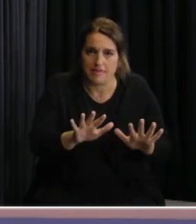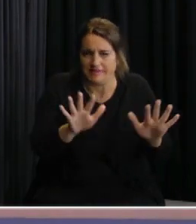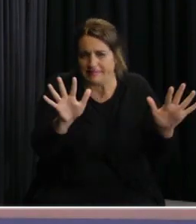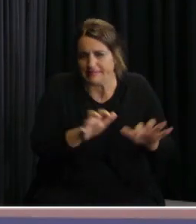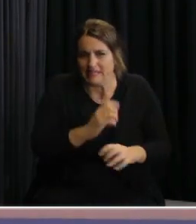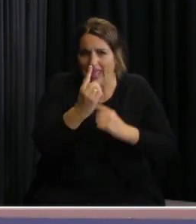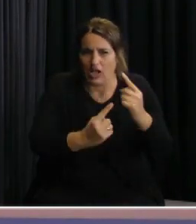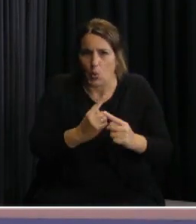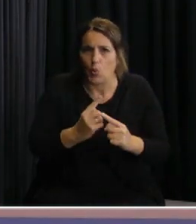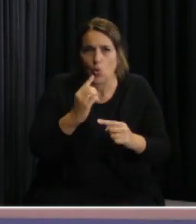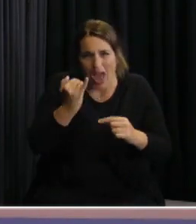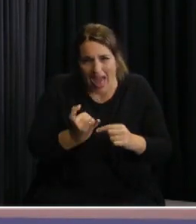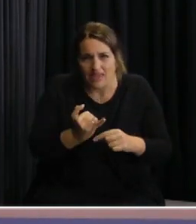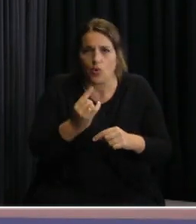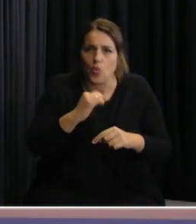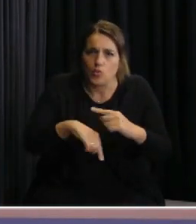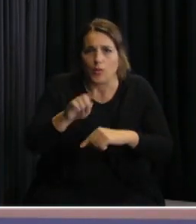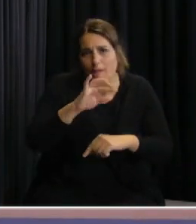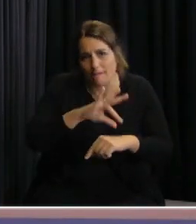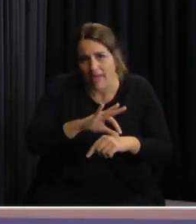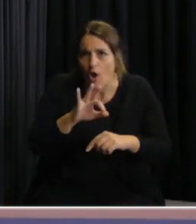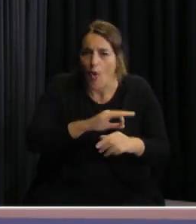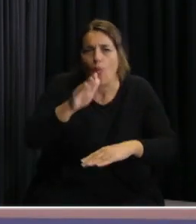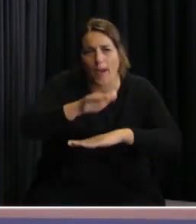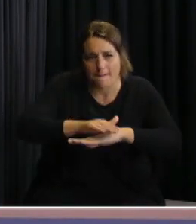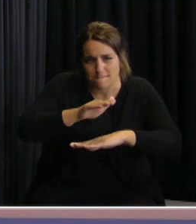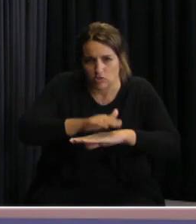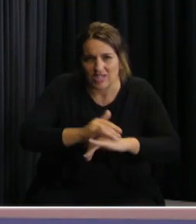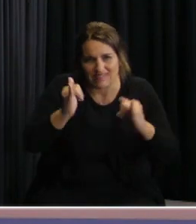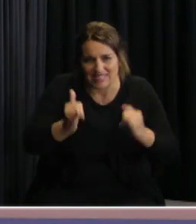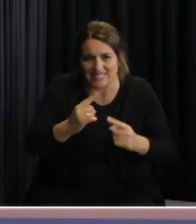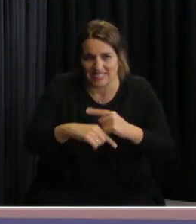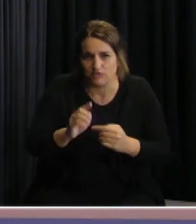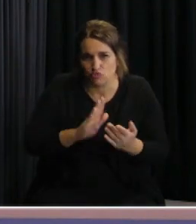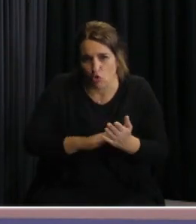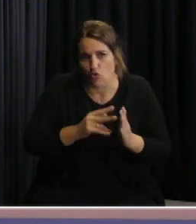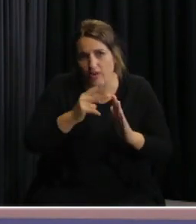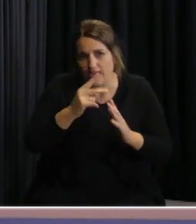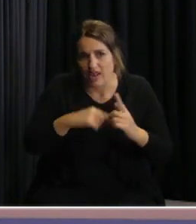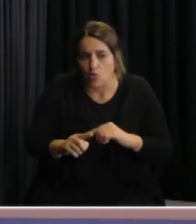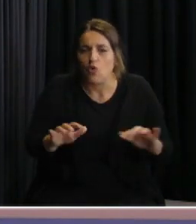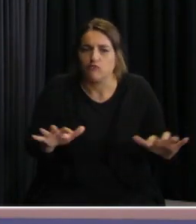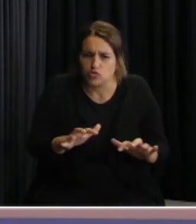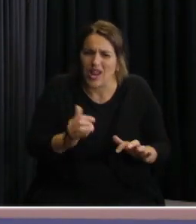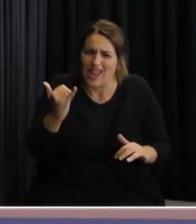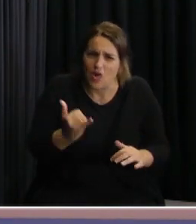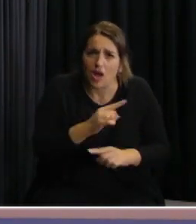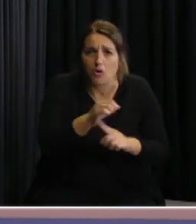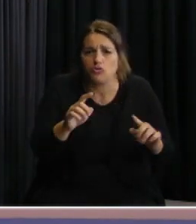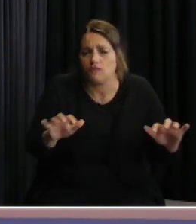en algunos hay director técnico cumpliendo las normas y en otros no, en uno hay personal suficiente, en otros no,